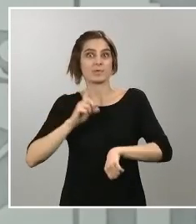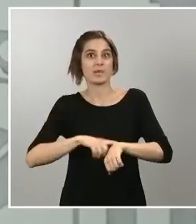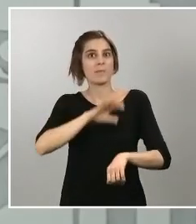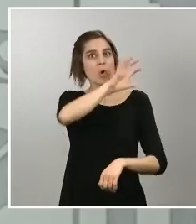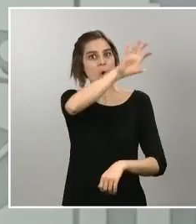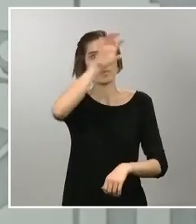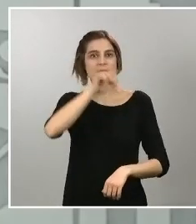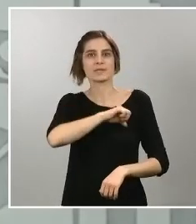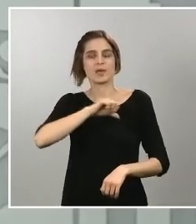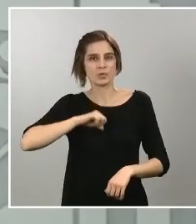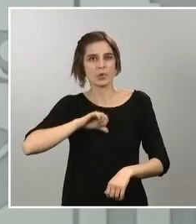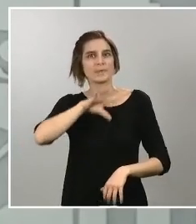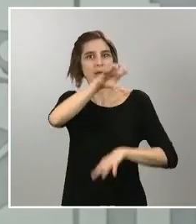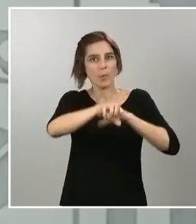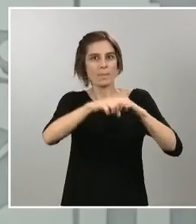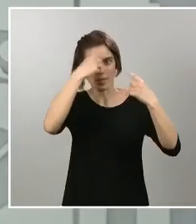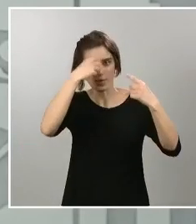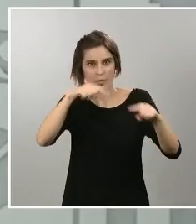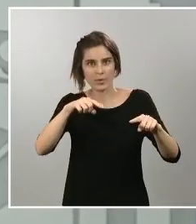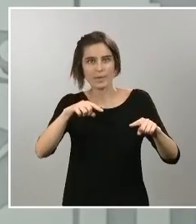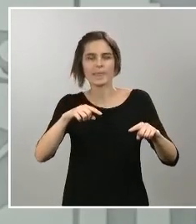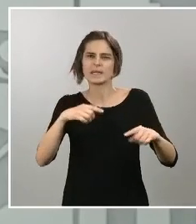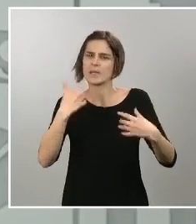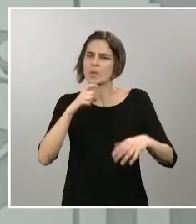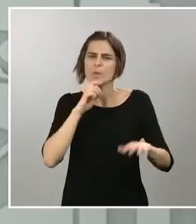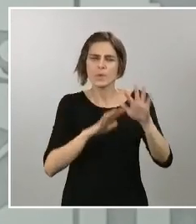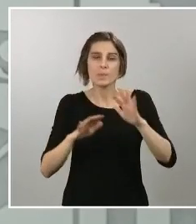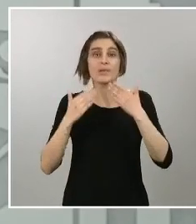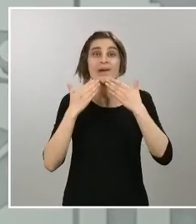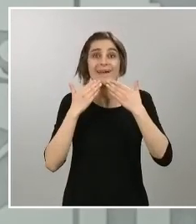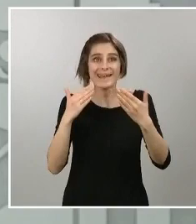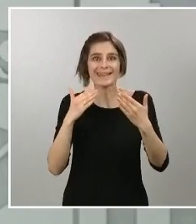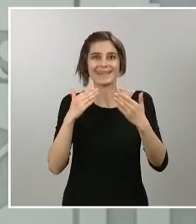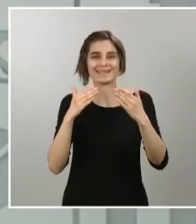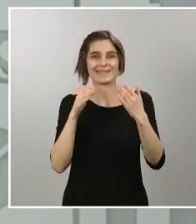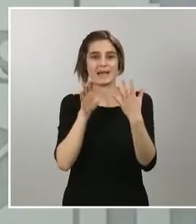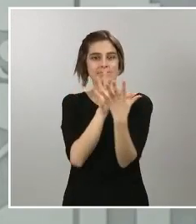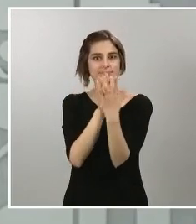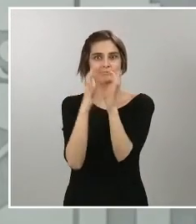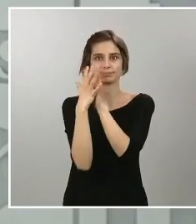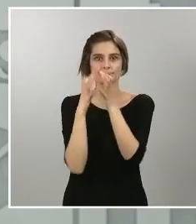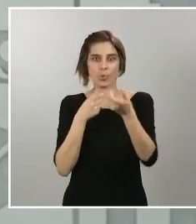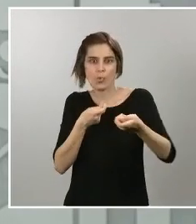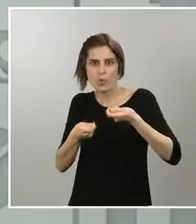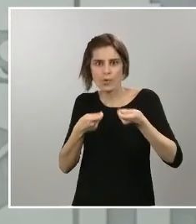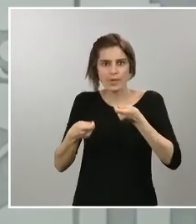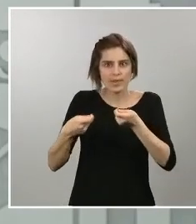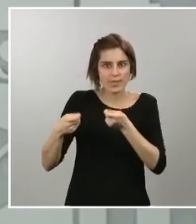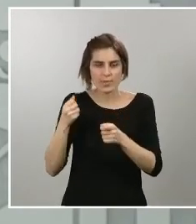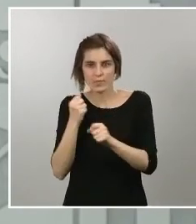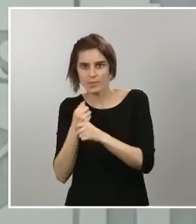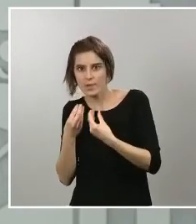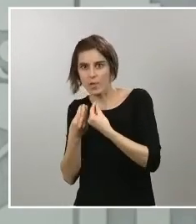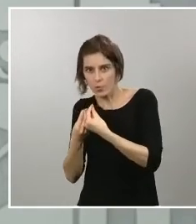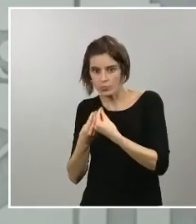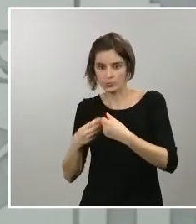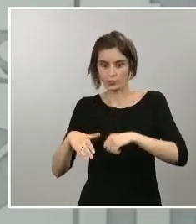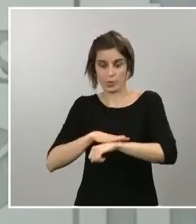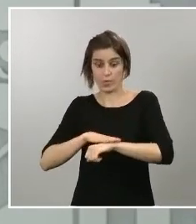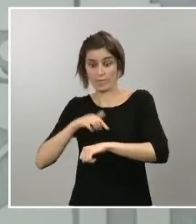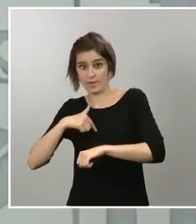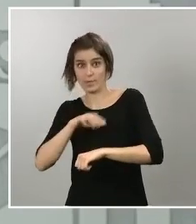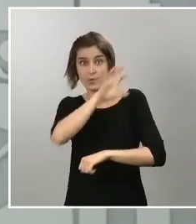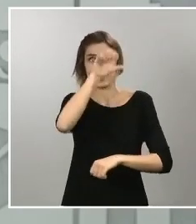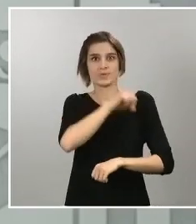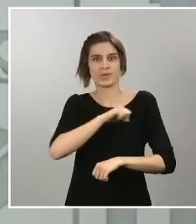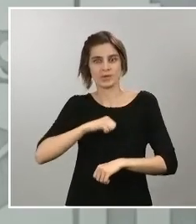coordinación Gobierno Comunidades Autónomas está permitiendo como decía maximizar estos esfuerzos. Quiero también